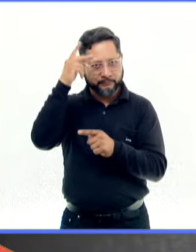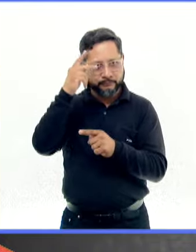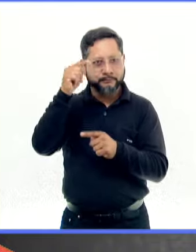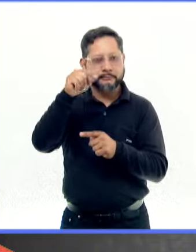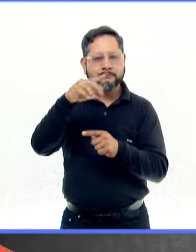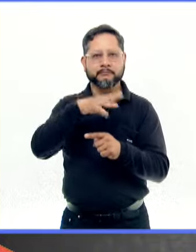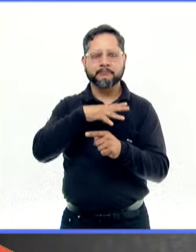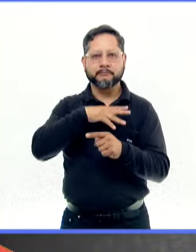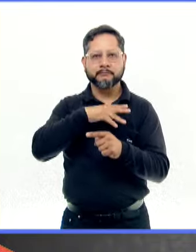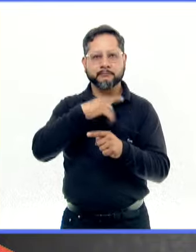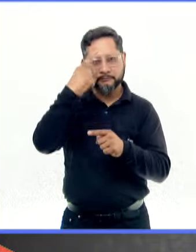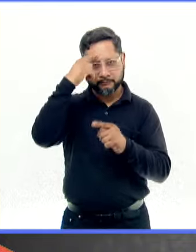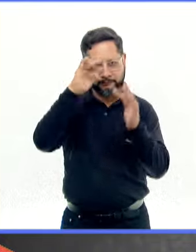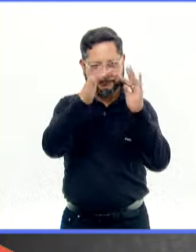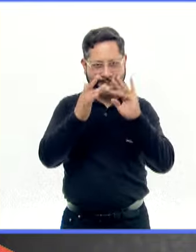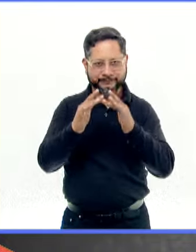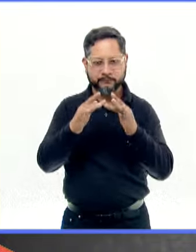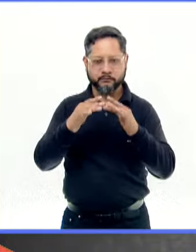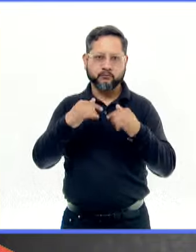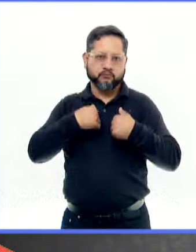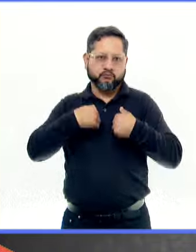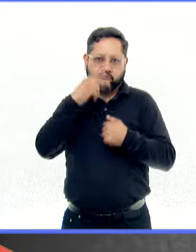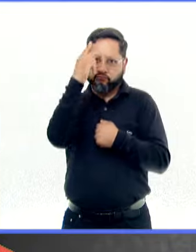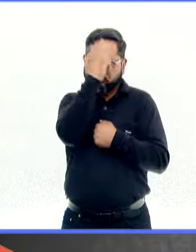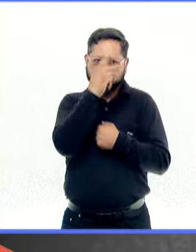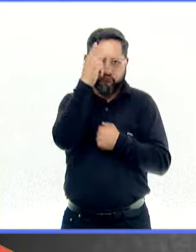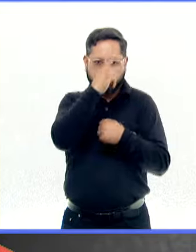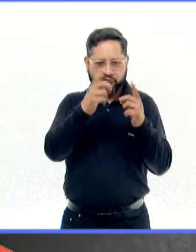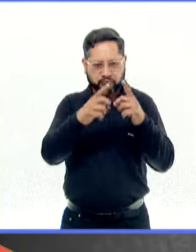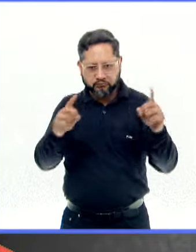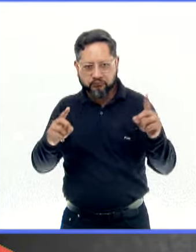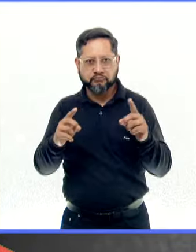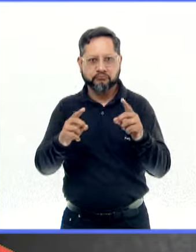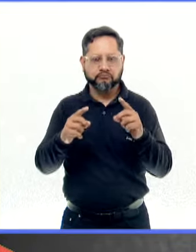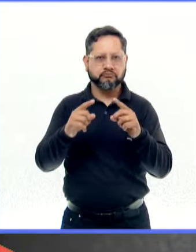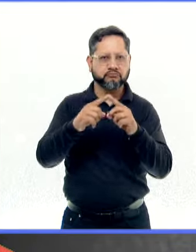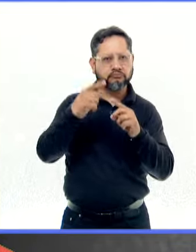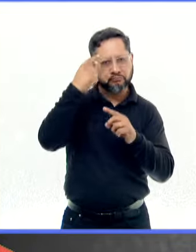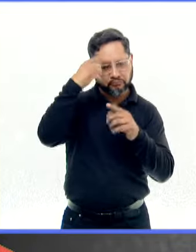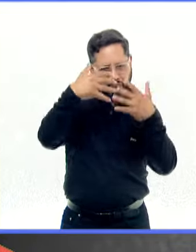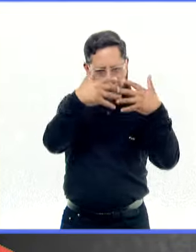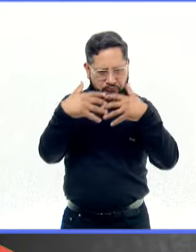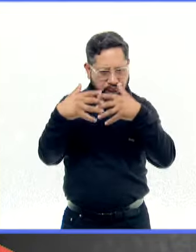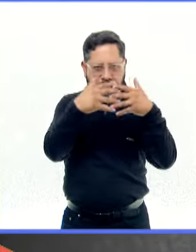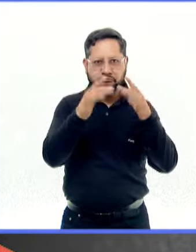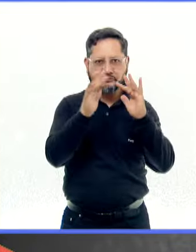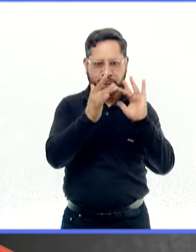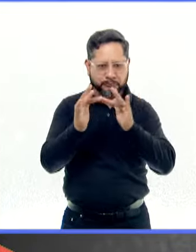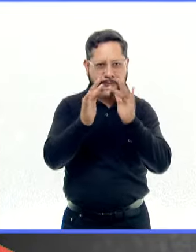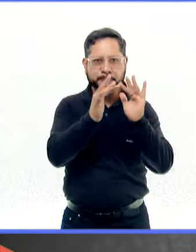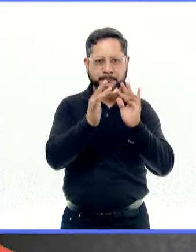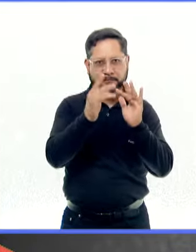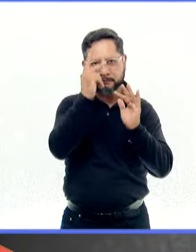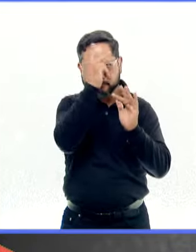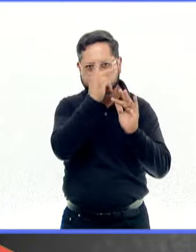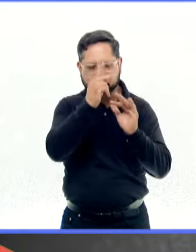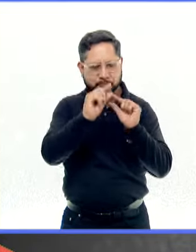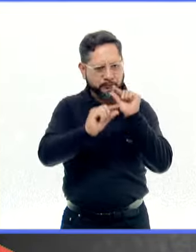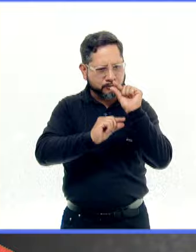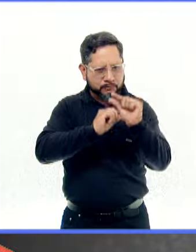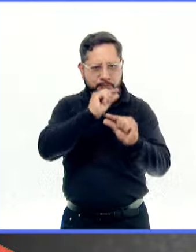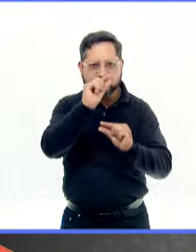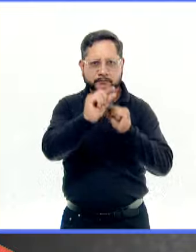pediatras o en mi caso que somos psicólogos, psicólogos del desarrollo, neuropsicólogos que podemos ayudar en este proceso